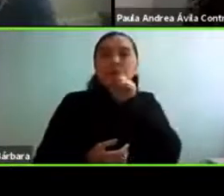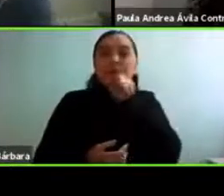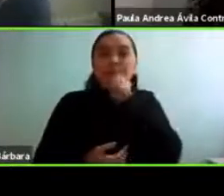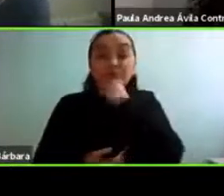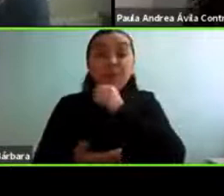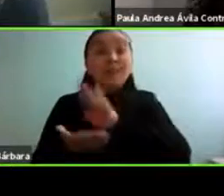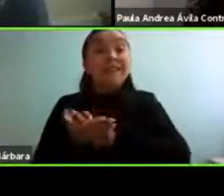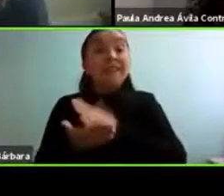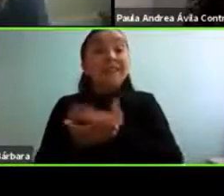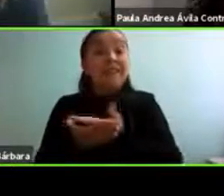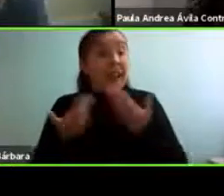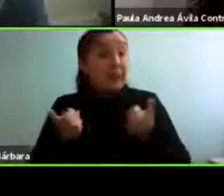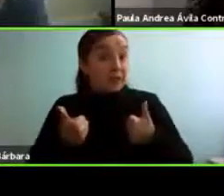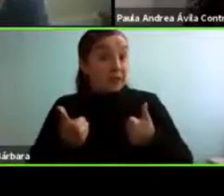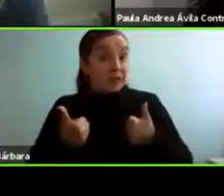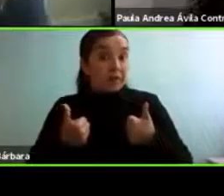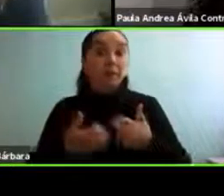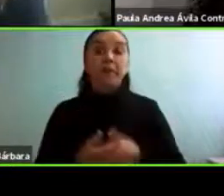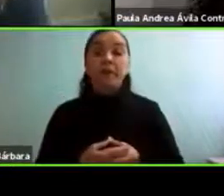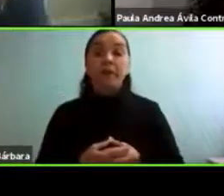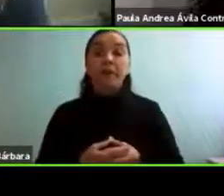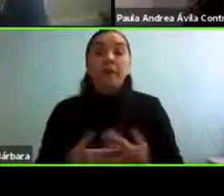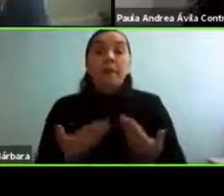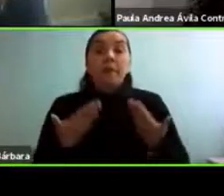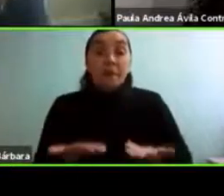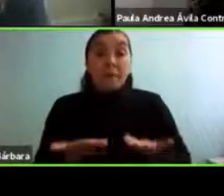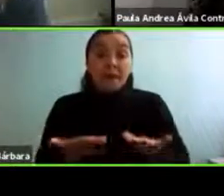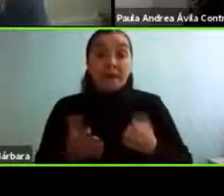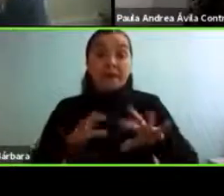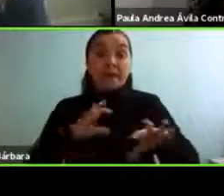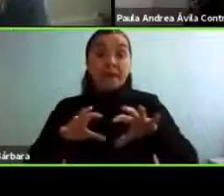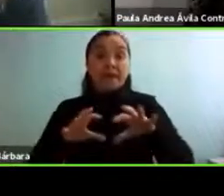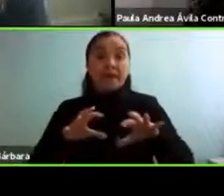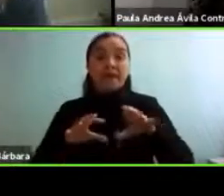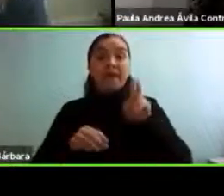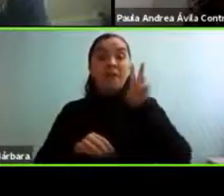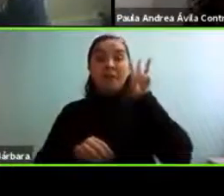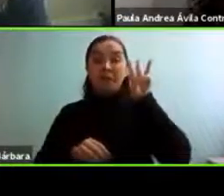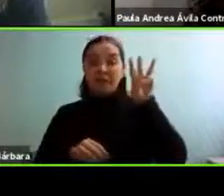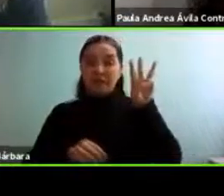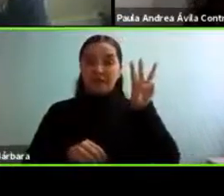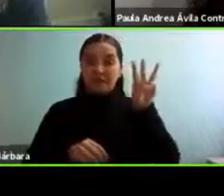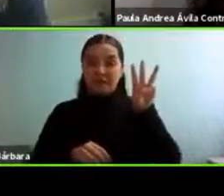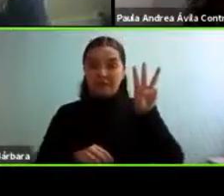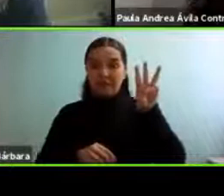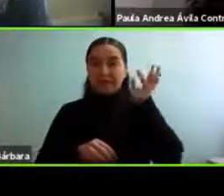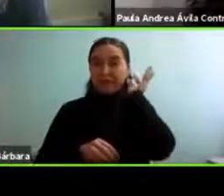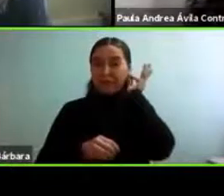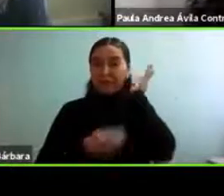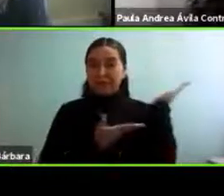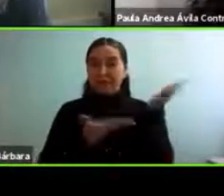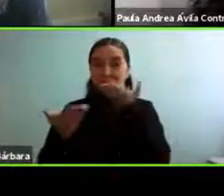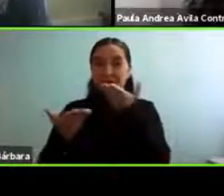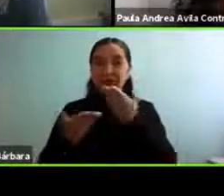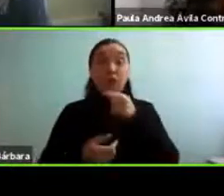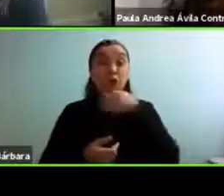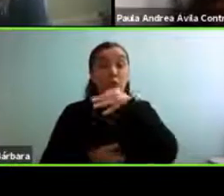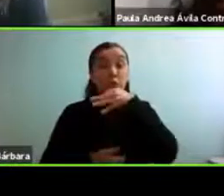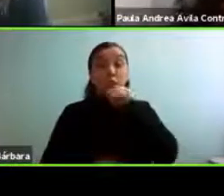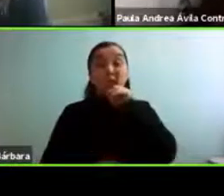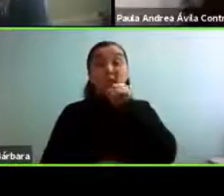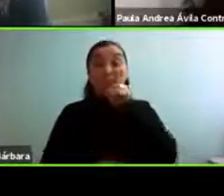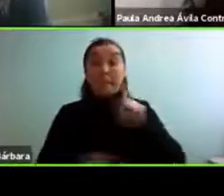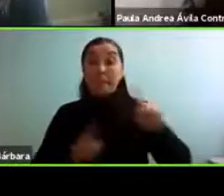Entonces, para esta actividad, tenemos a tres invitadas, que yo les voy a contar quiénes son. Nuestra primera